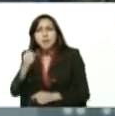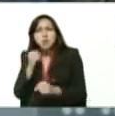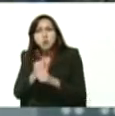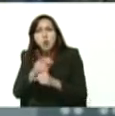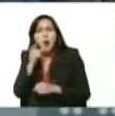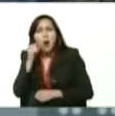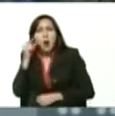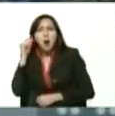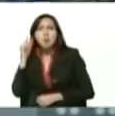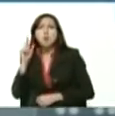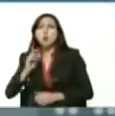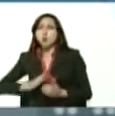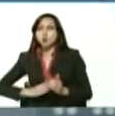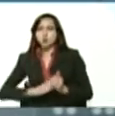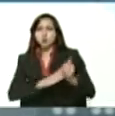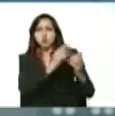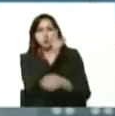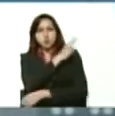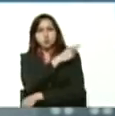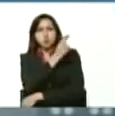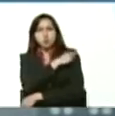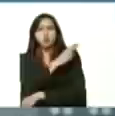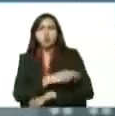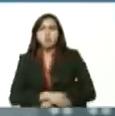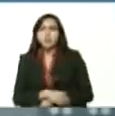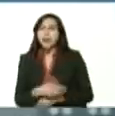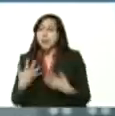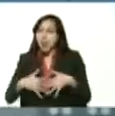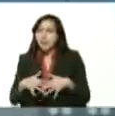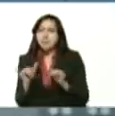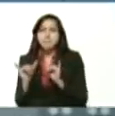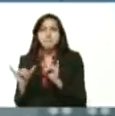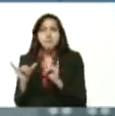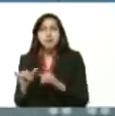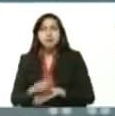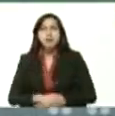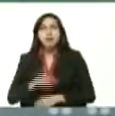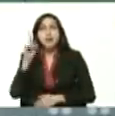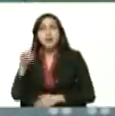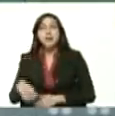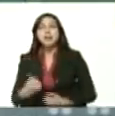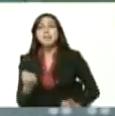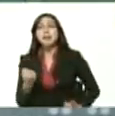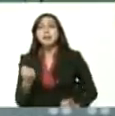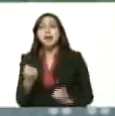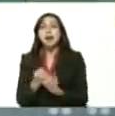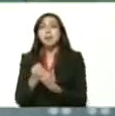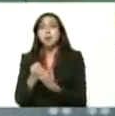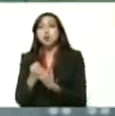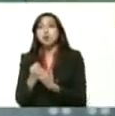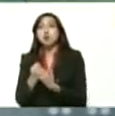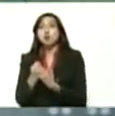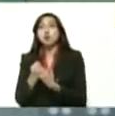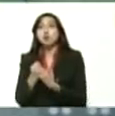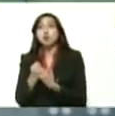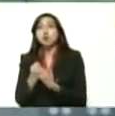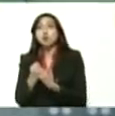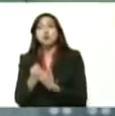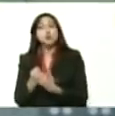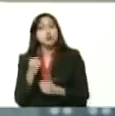trabajadoras los gerentes las gerentes de las plantas y el apoyo aquí están triplicando